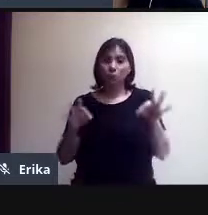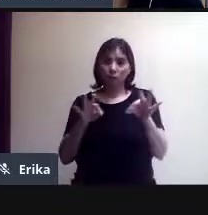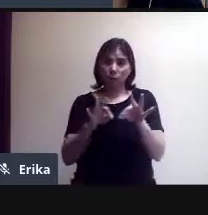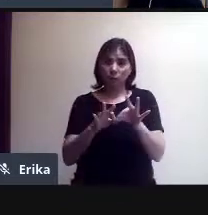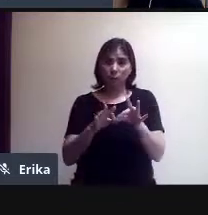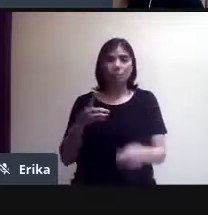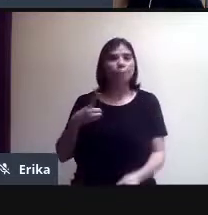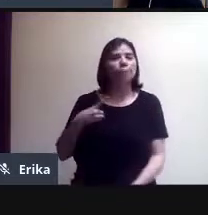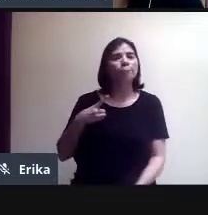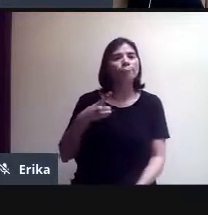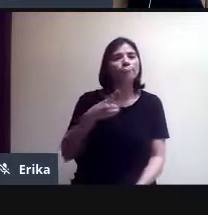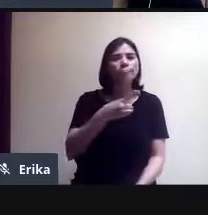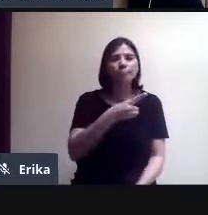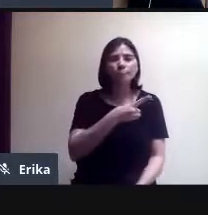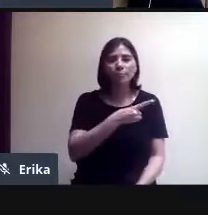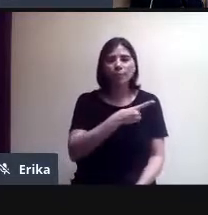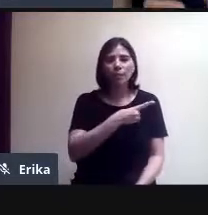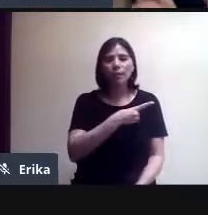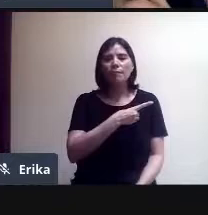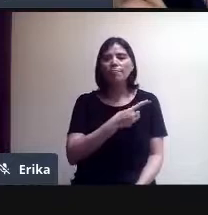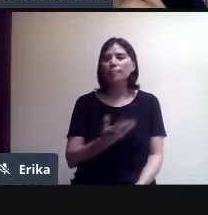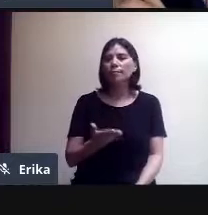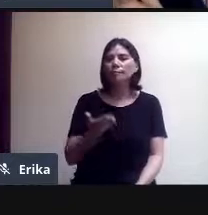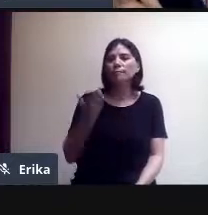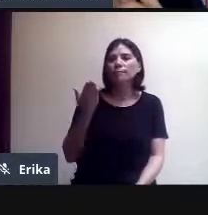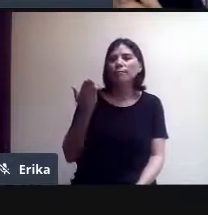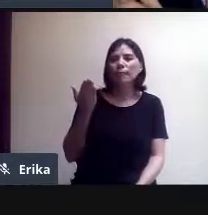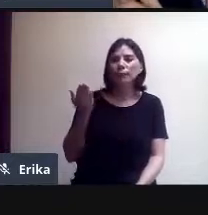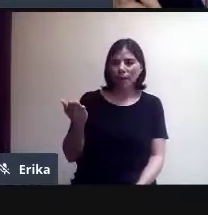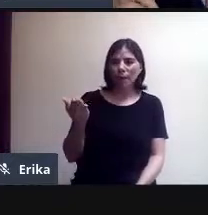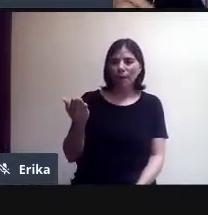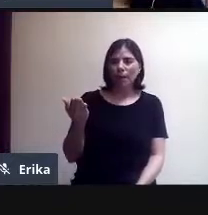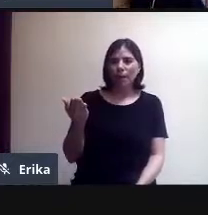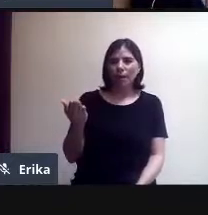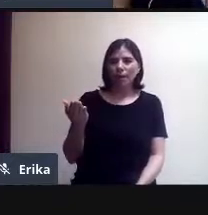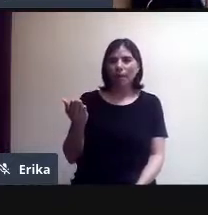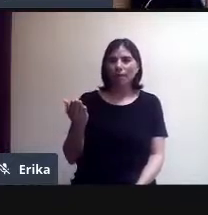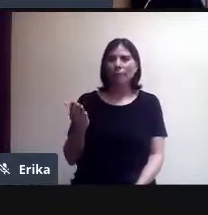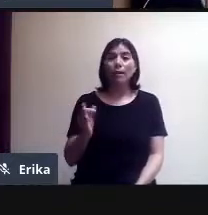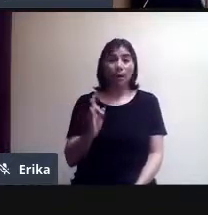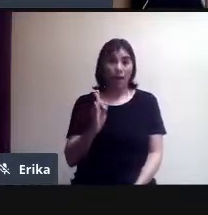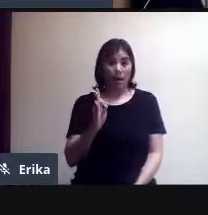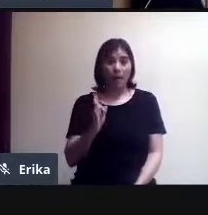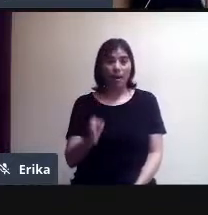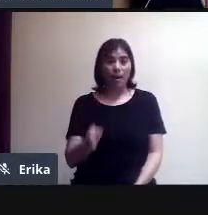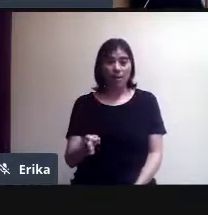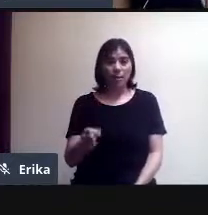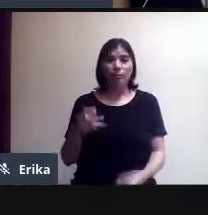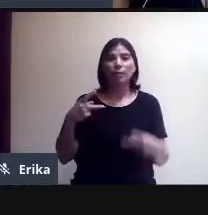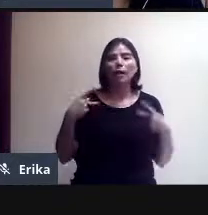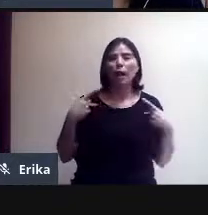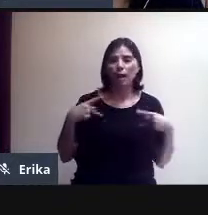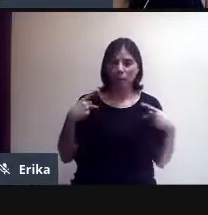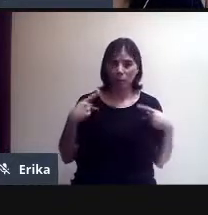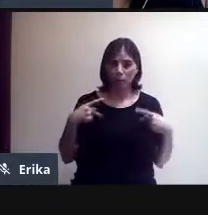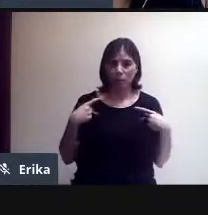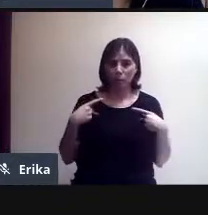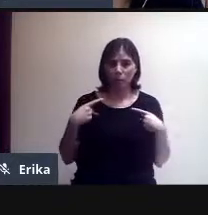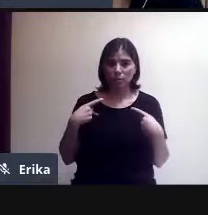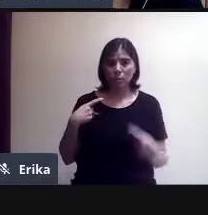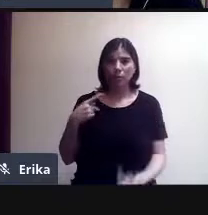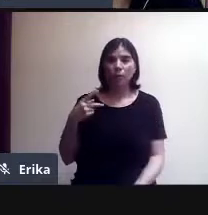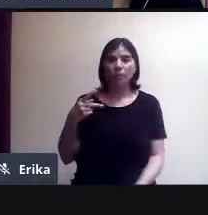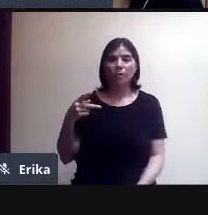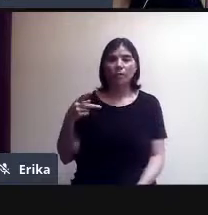pedir, solicitar consentimiento a la audiencia. O la audiencia tiene que saber que va a ser grabada, ¿sí?